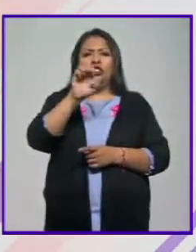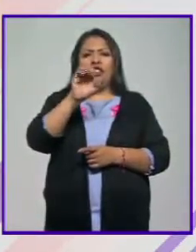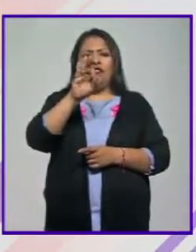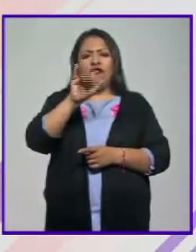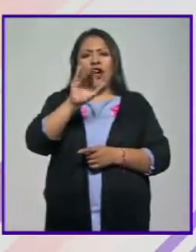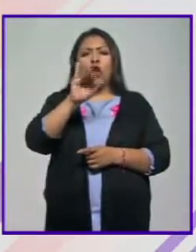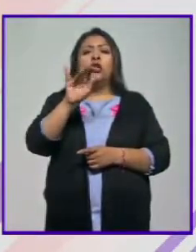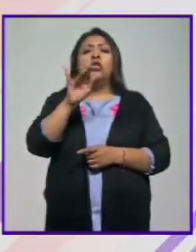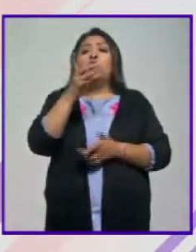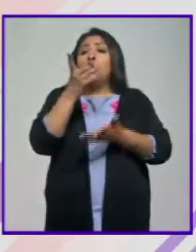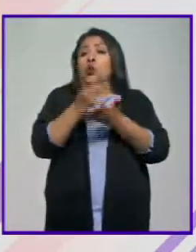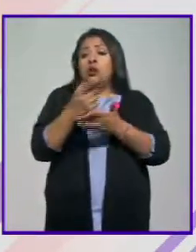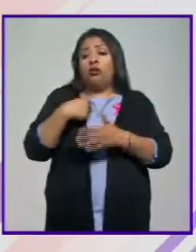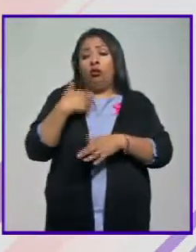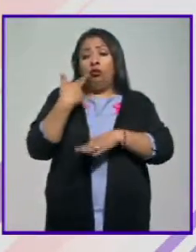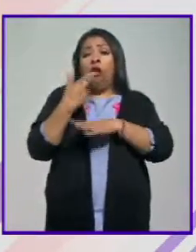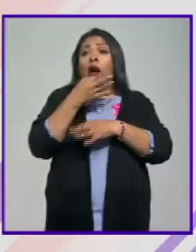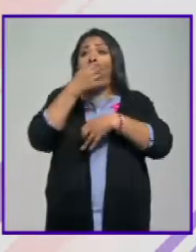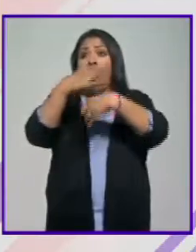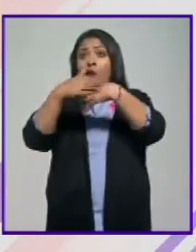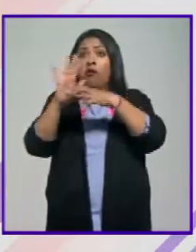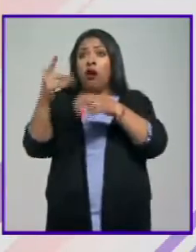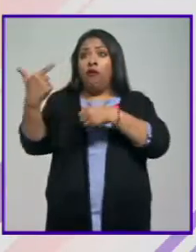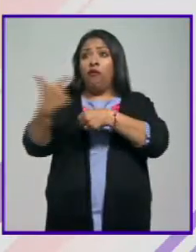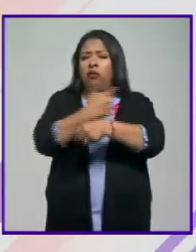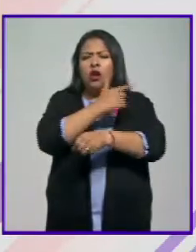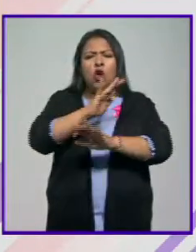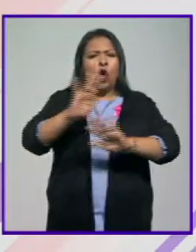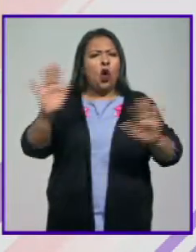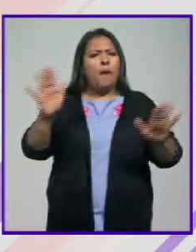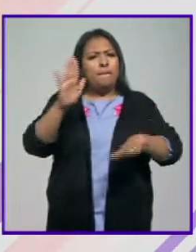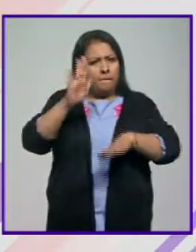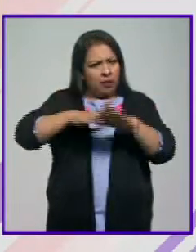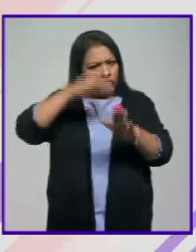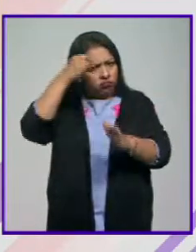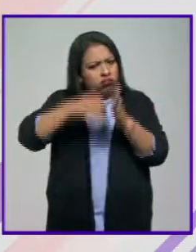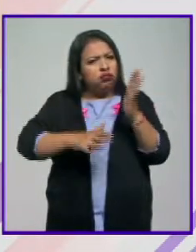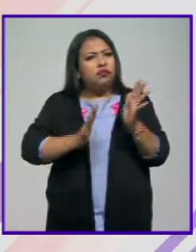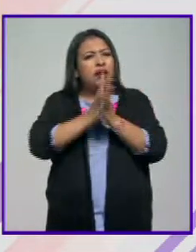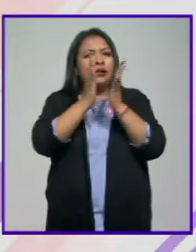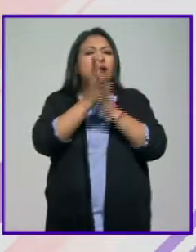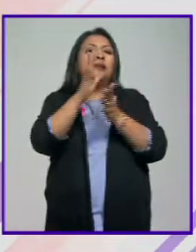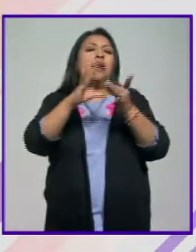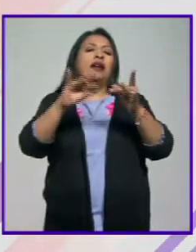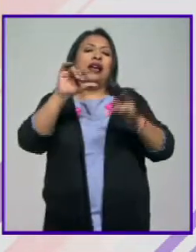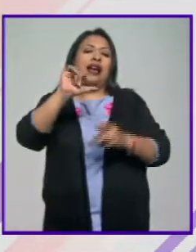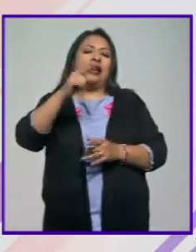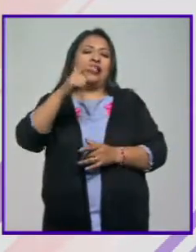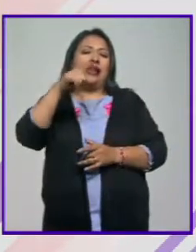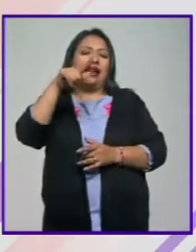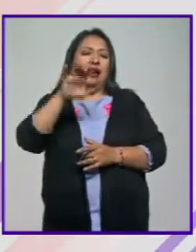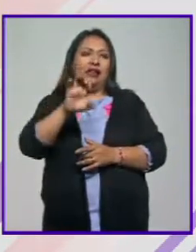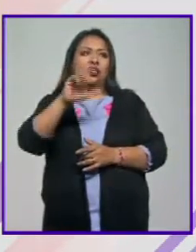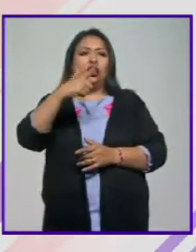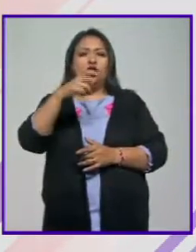ese papel de avisar que ya se descubrió la conspiración, sino todavía mucho más, nos lo va a contar Ángeles González Gamio,